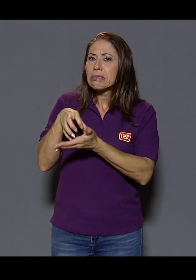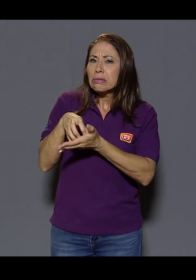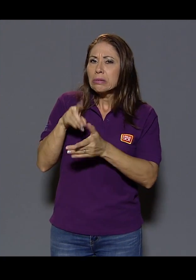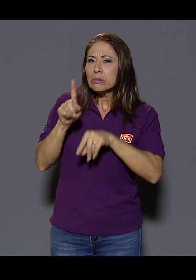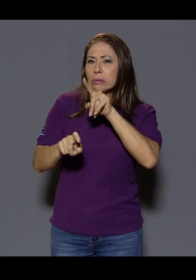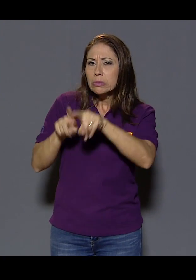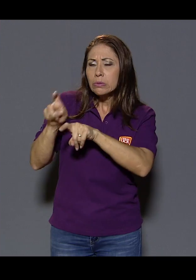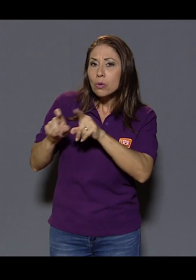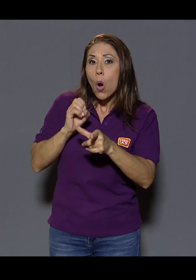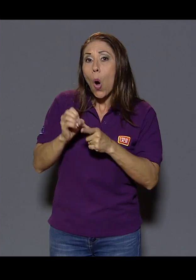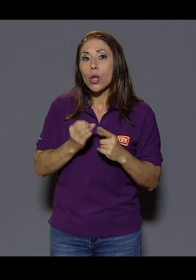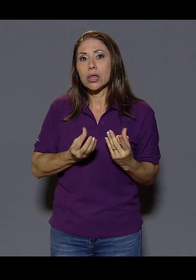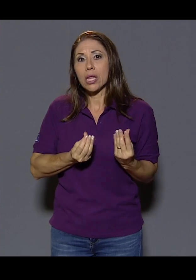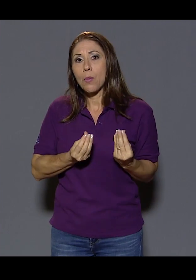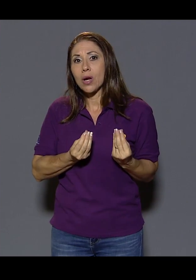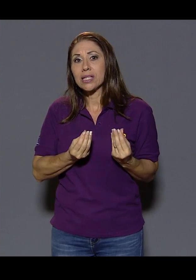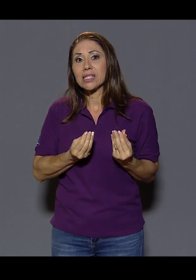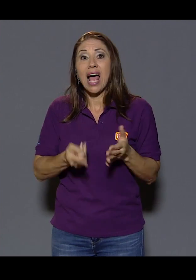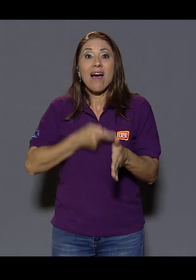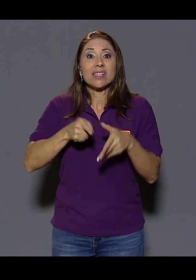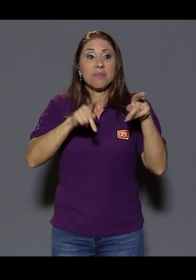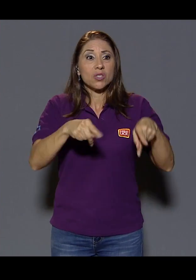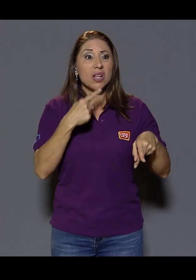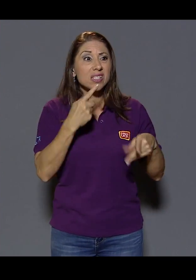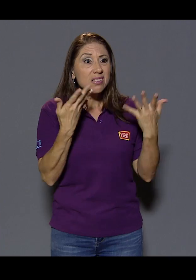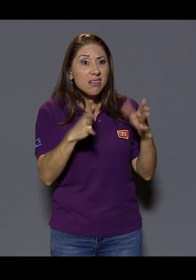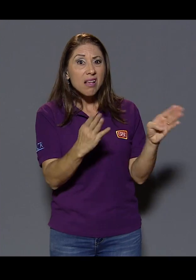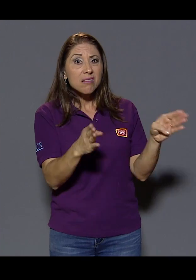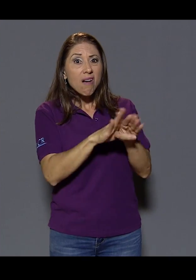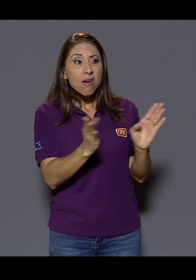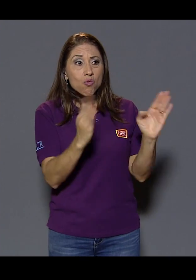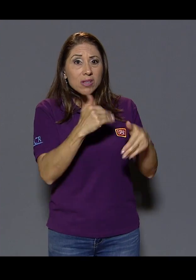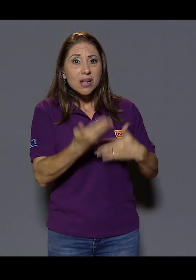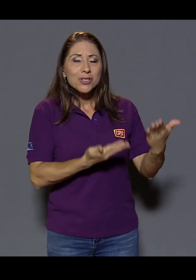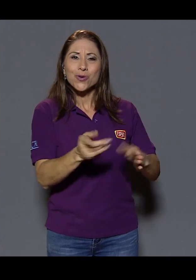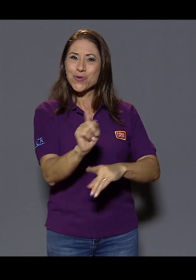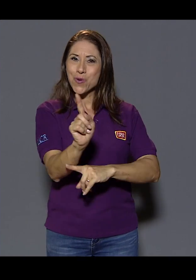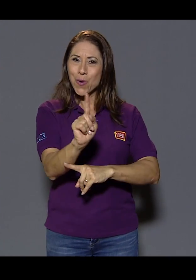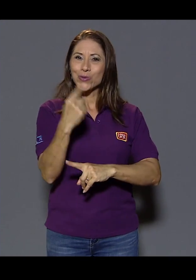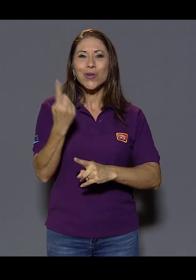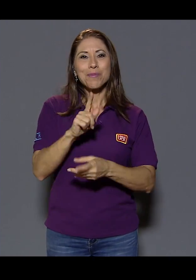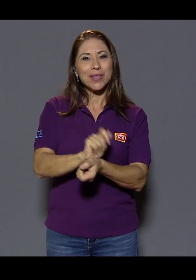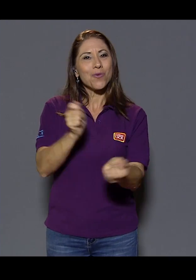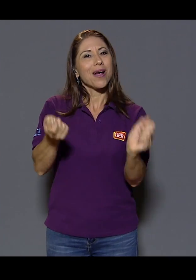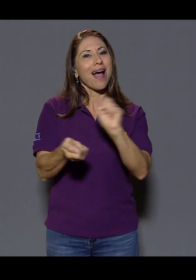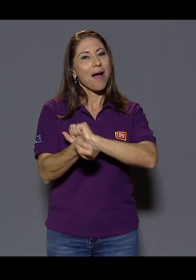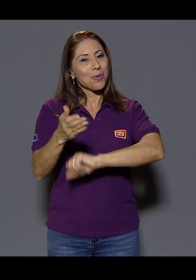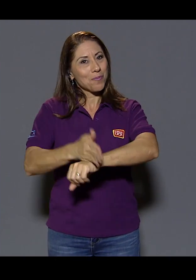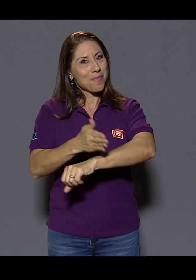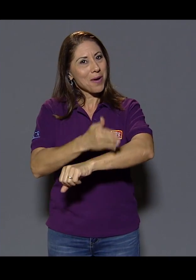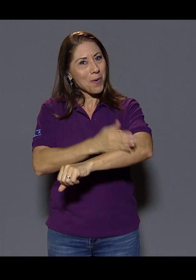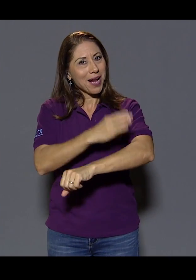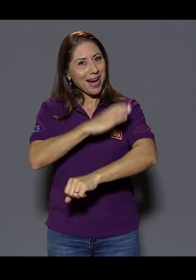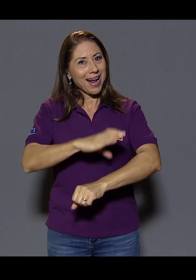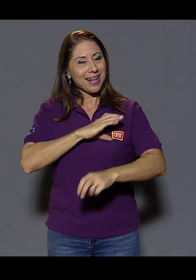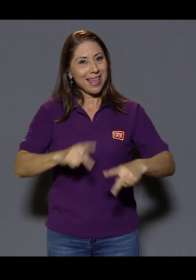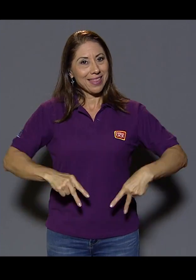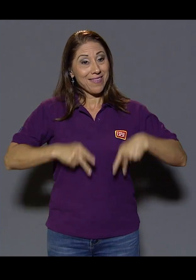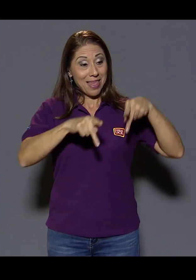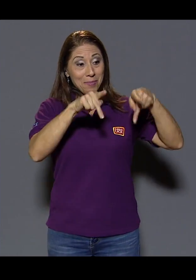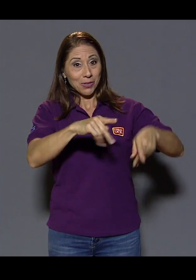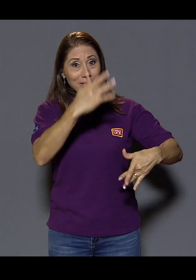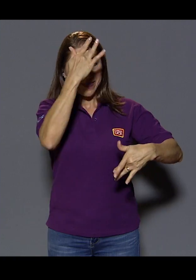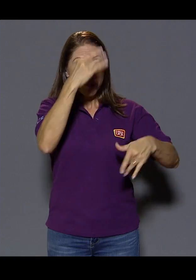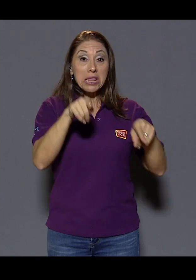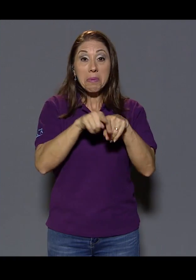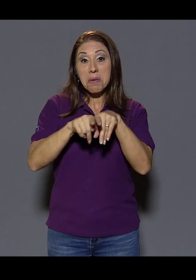para evacuar esas dudas que puedan tener? Y esos temores, ¿verdad? Que mucha gente dice, bueno, nos quedamos sin servicio, ¿no? Es solo un cambio y una mejora en